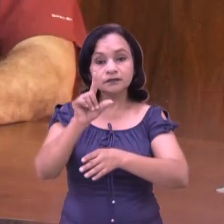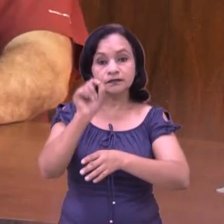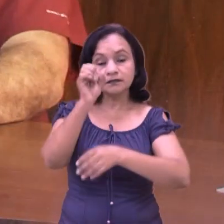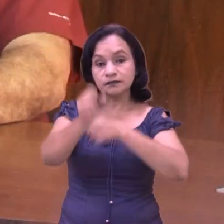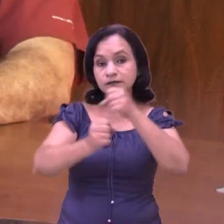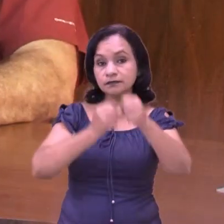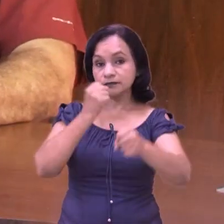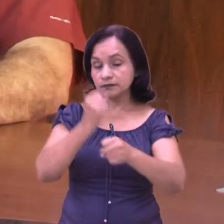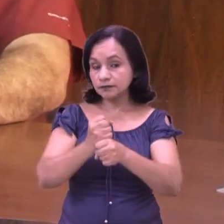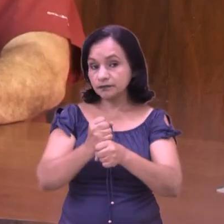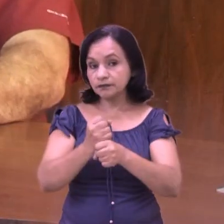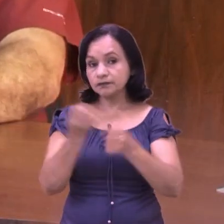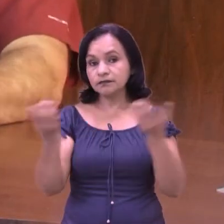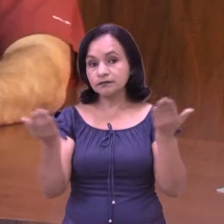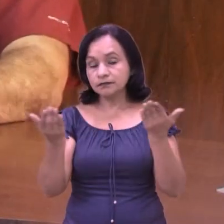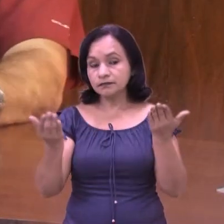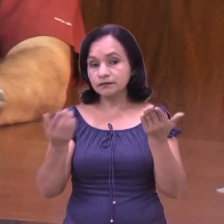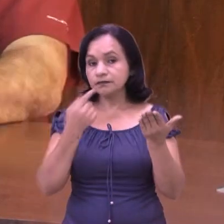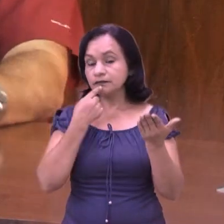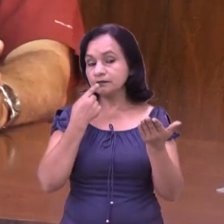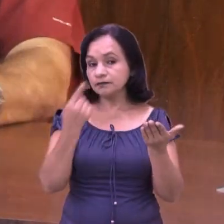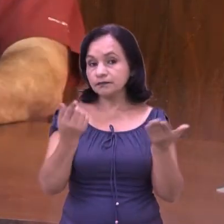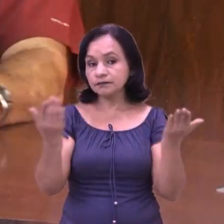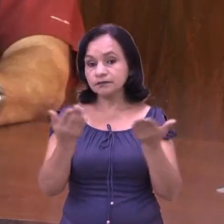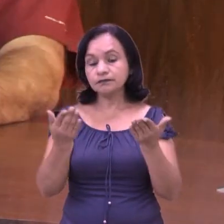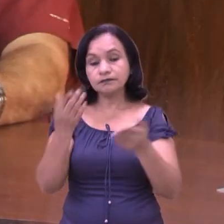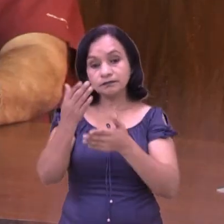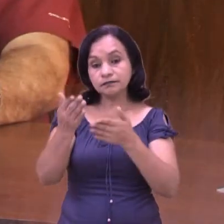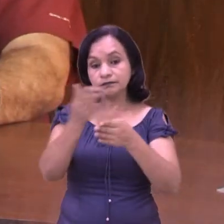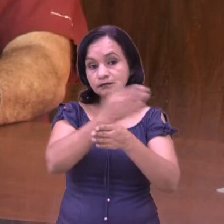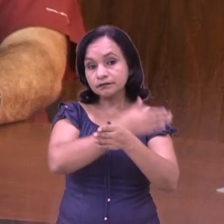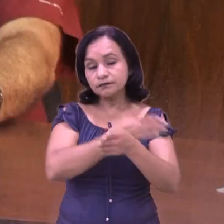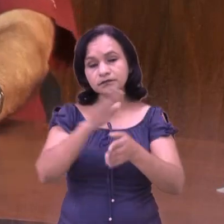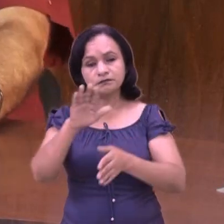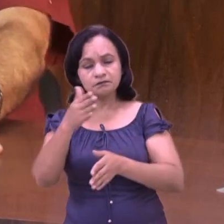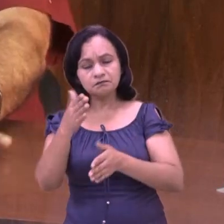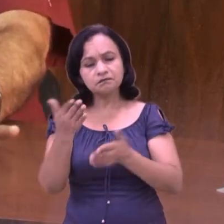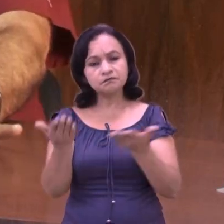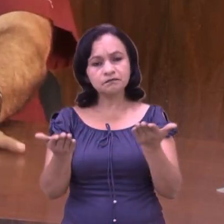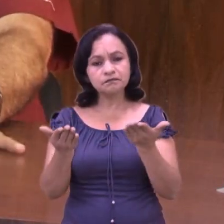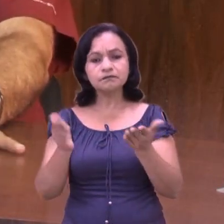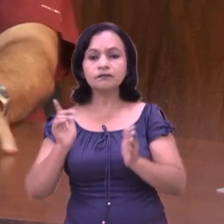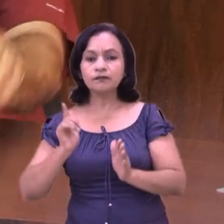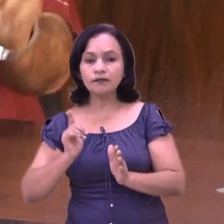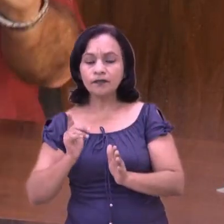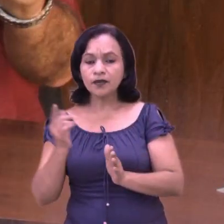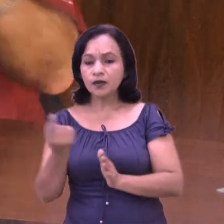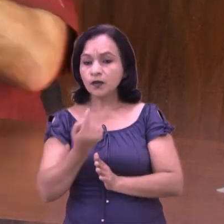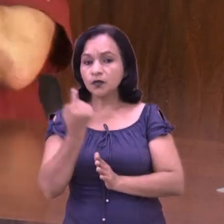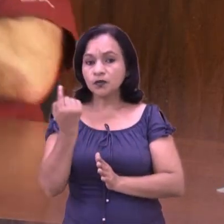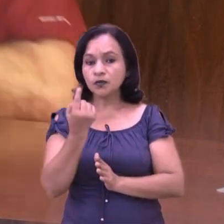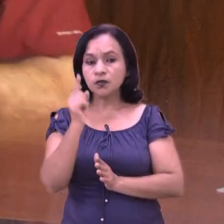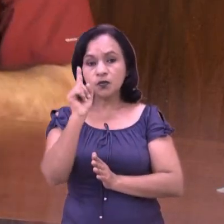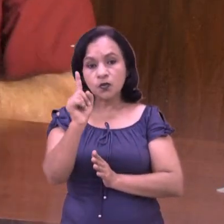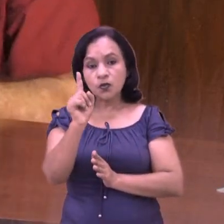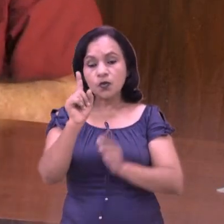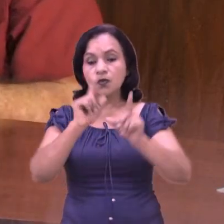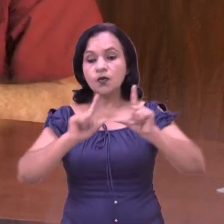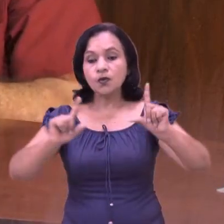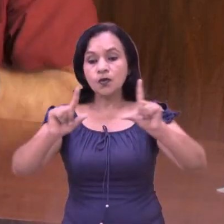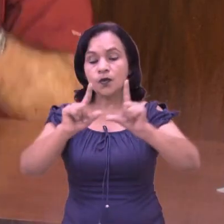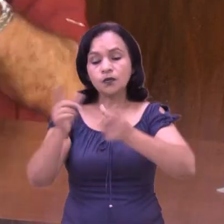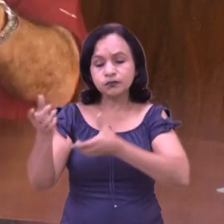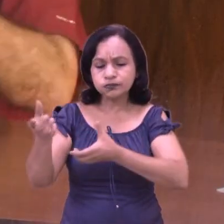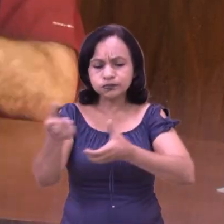decir, un tiempo, creo que hace menos, teníamos solo una estación del Cuerpo de